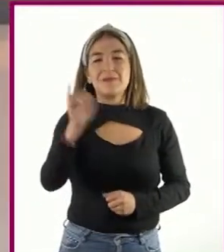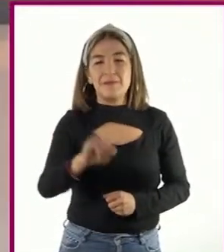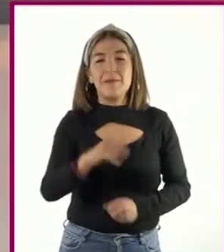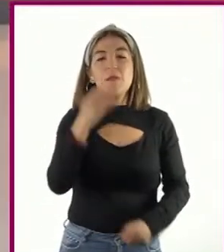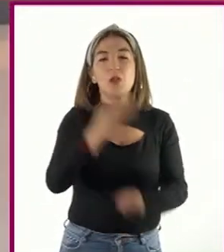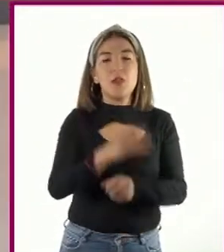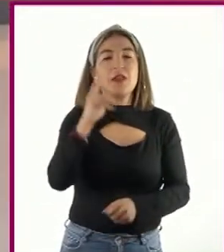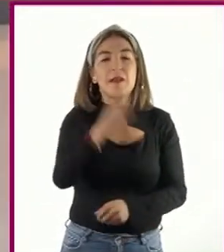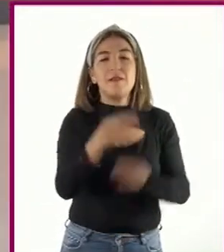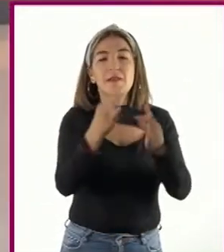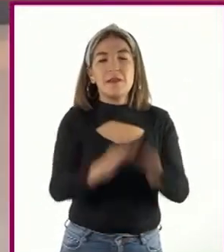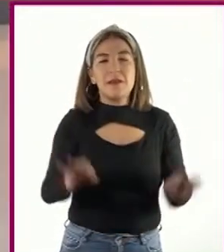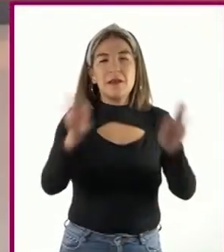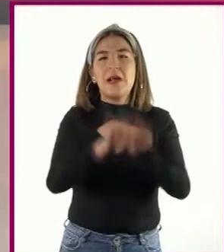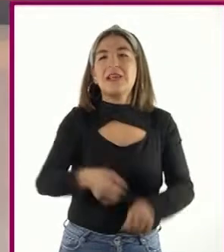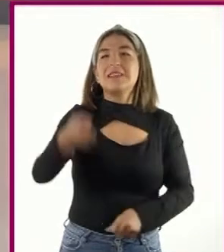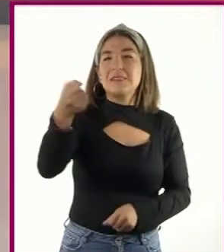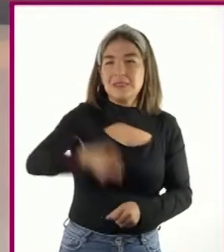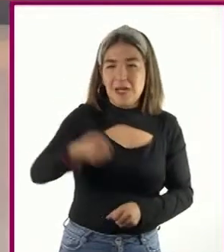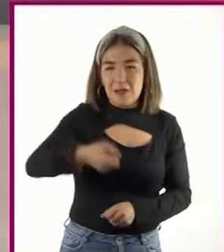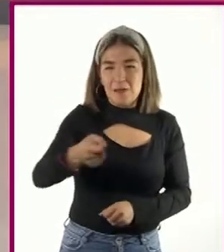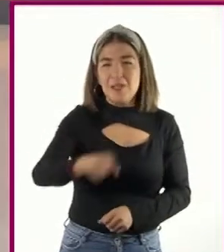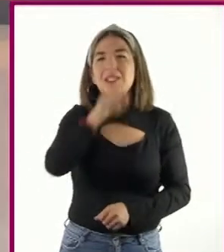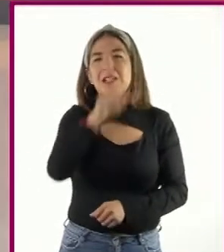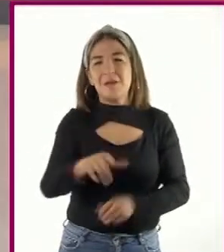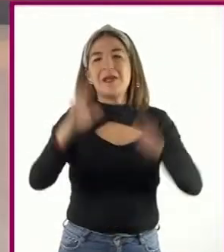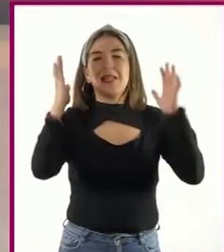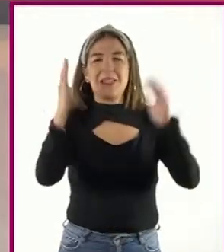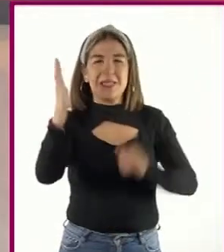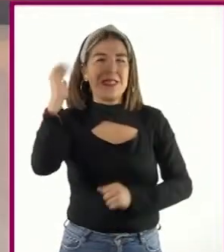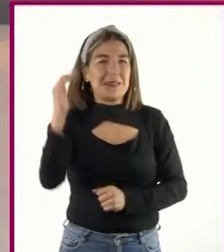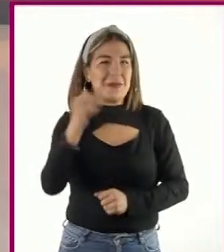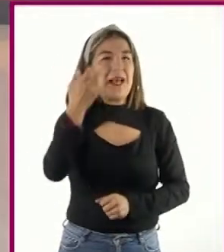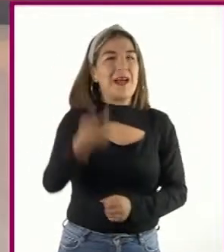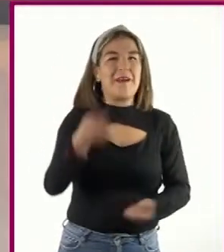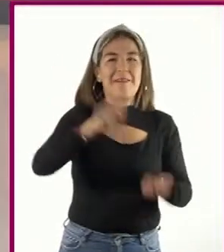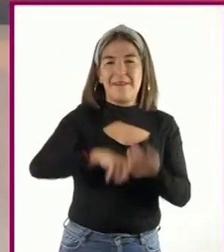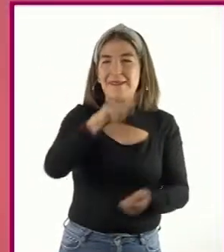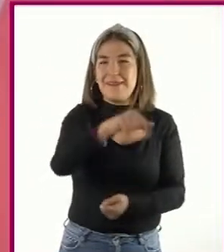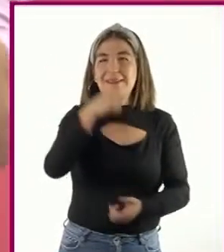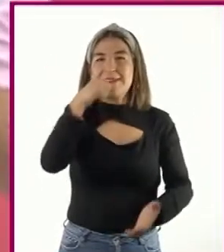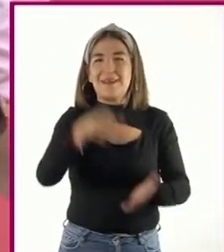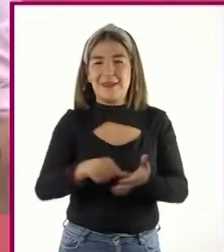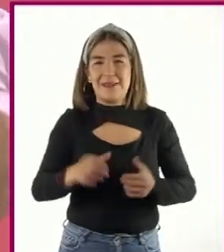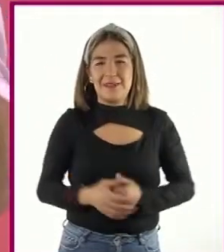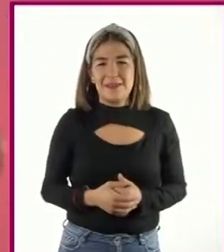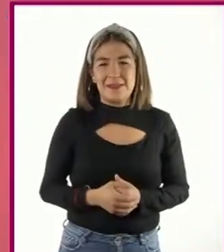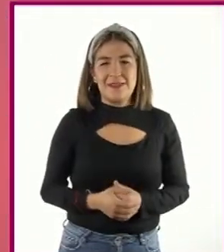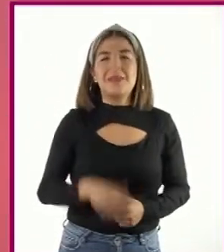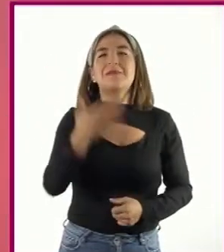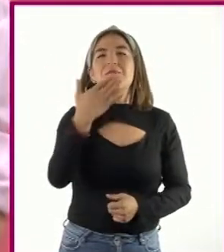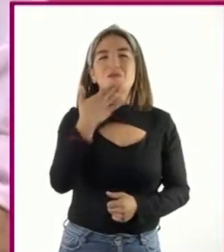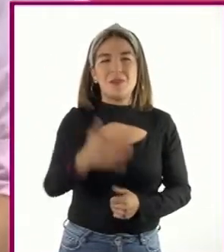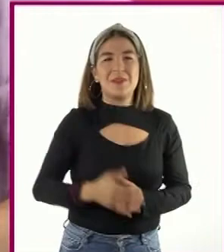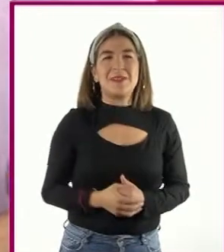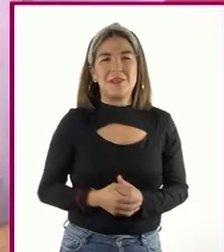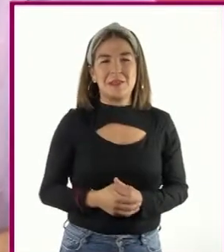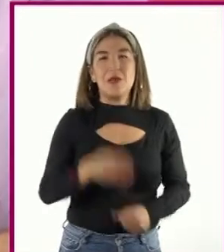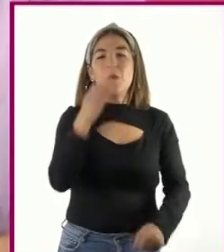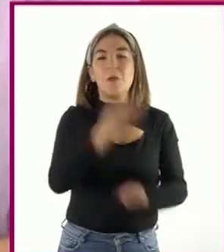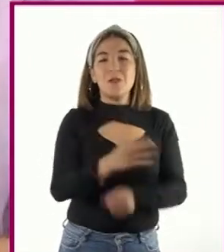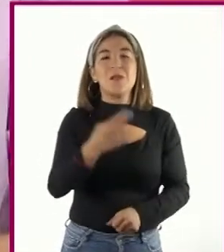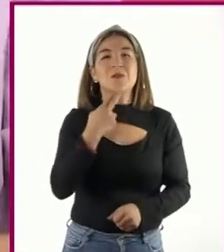Veremos la importancia del saludo y la despedida en cartas formales. Muy bien, profesora. ¿Utilizaremos